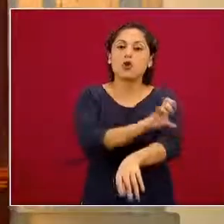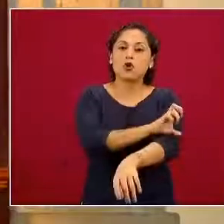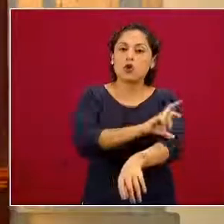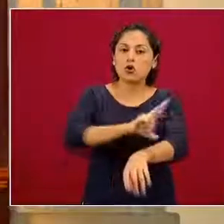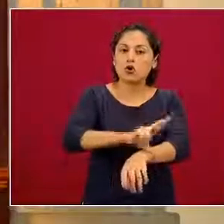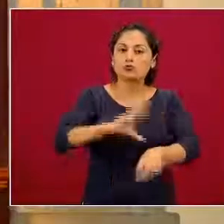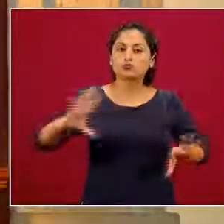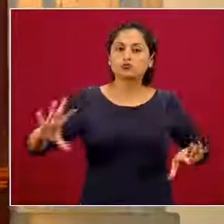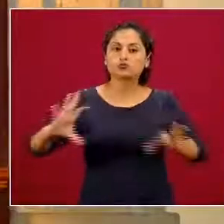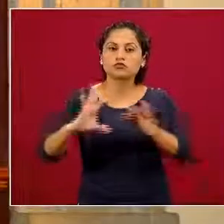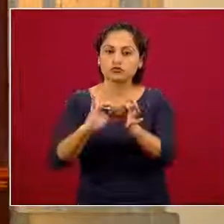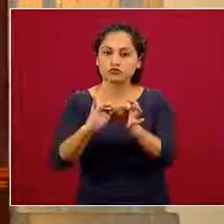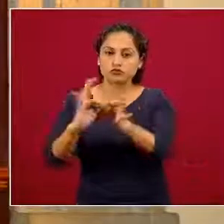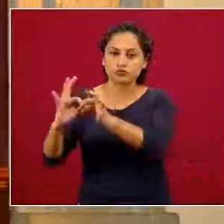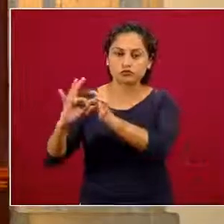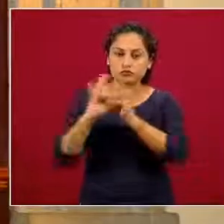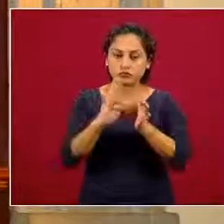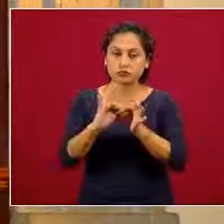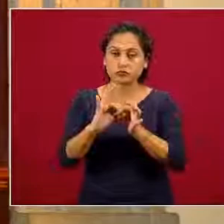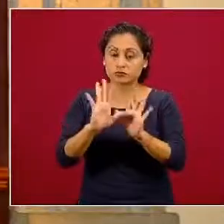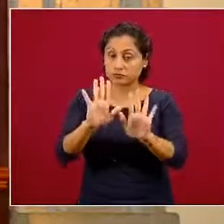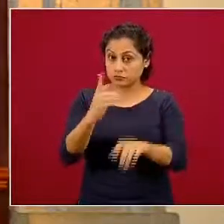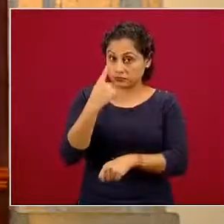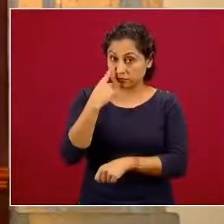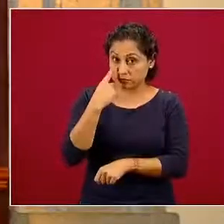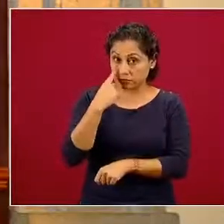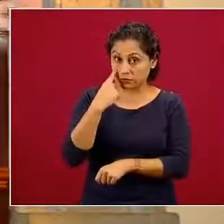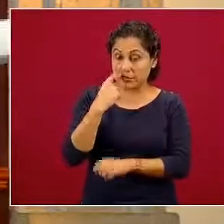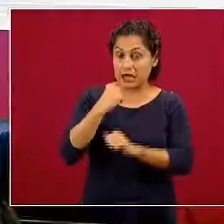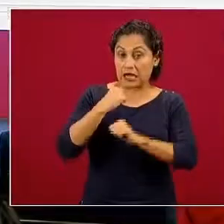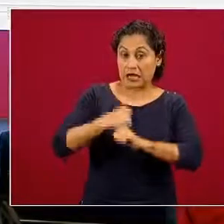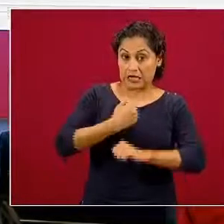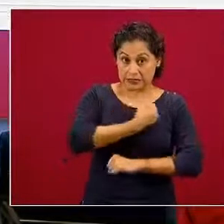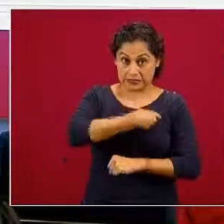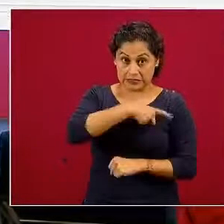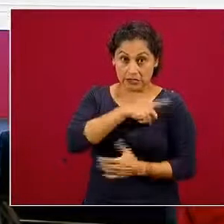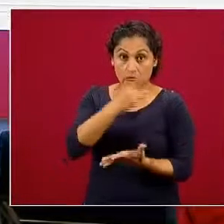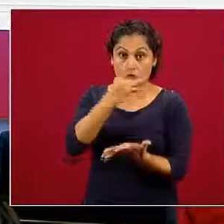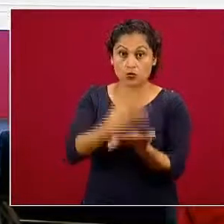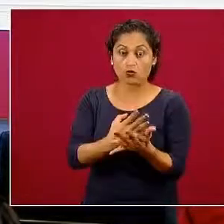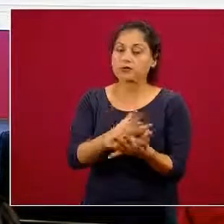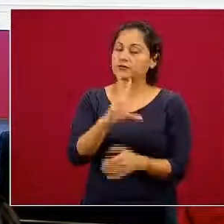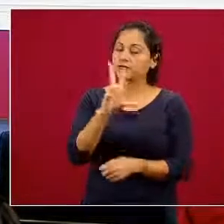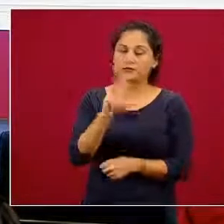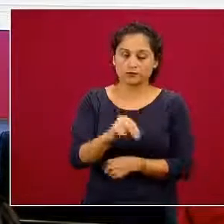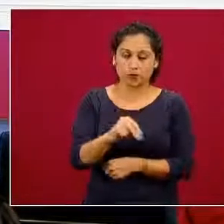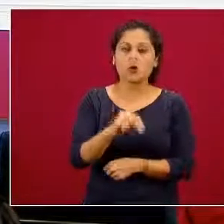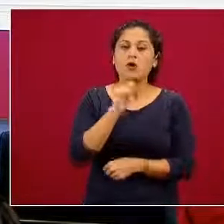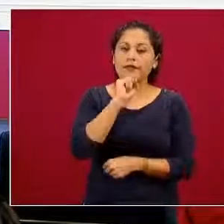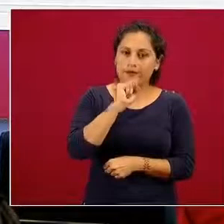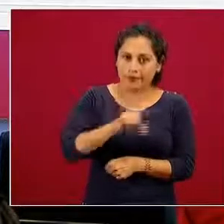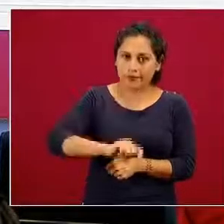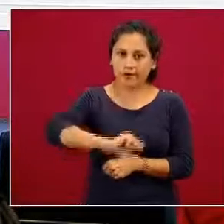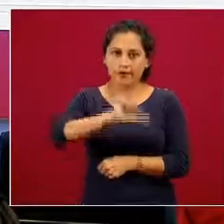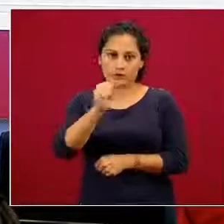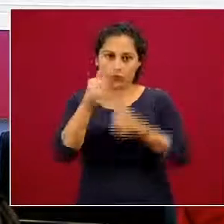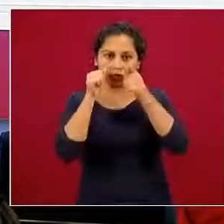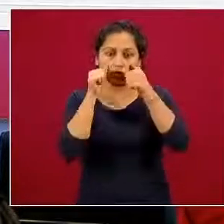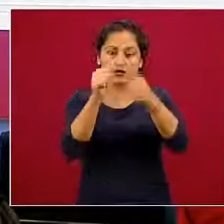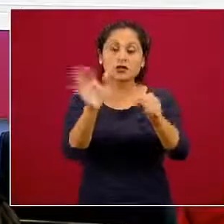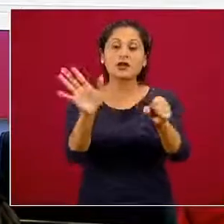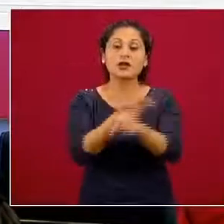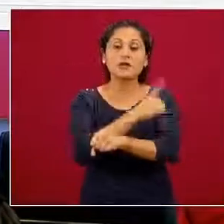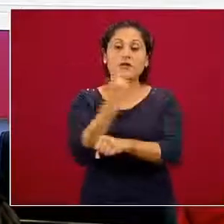No solamente es salud quien tiene la responsabilidad de tratar este tema. Finalmente, es un problema